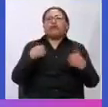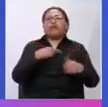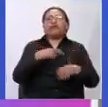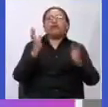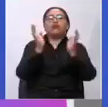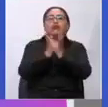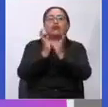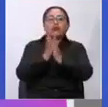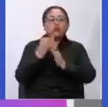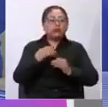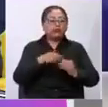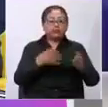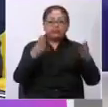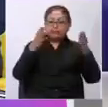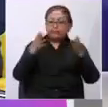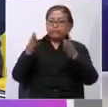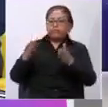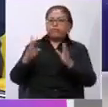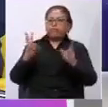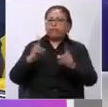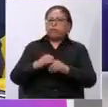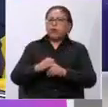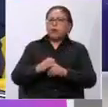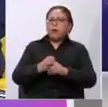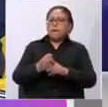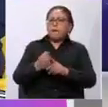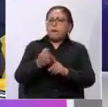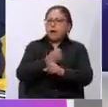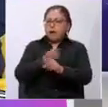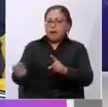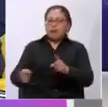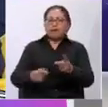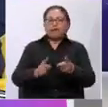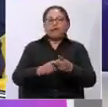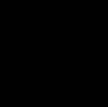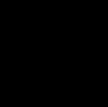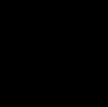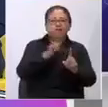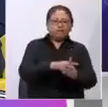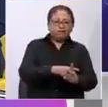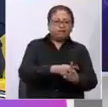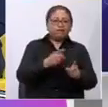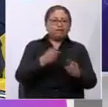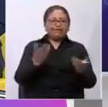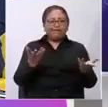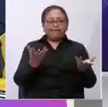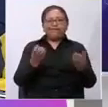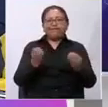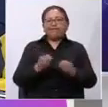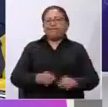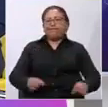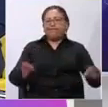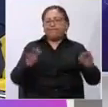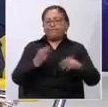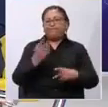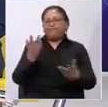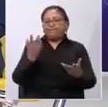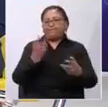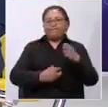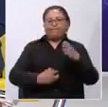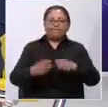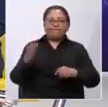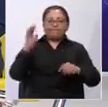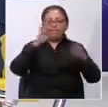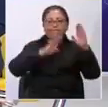centrarnos en el tema de violencias y violencia sexual, que nos ha parecido uno de los datos más importantes y lastimosamente